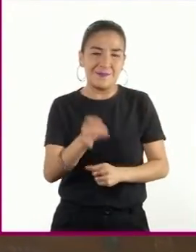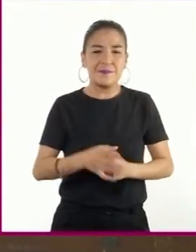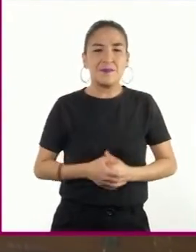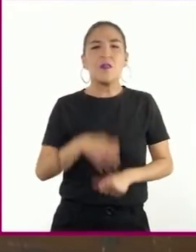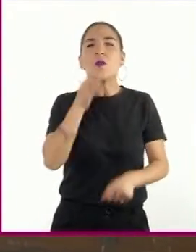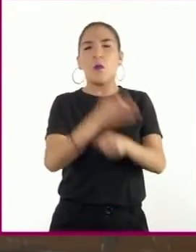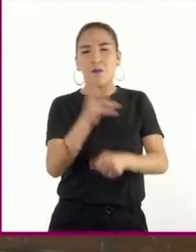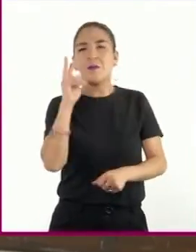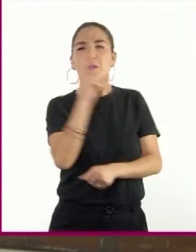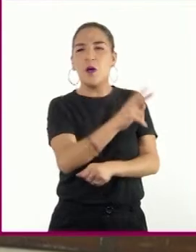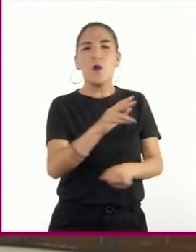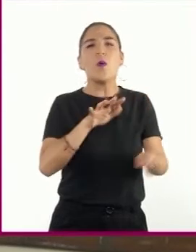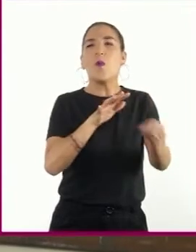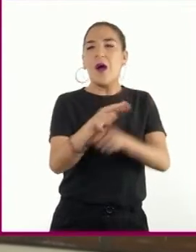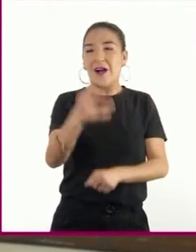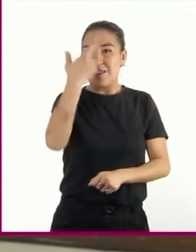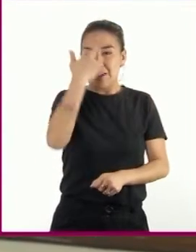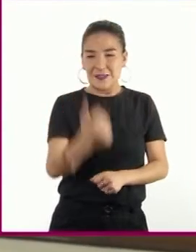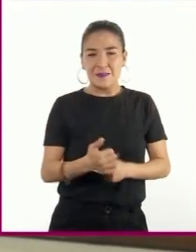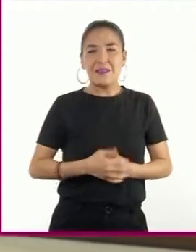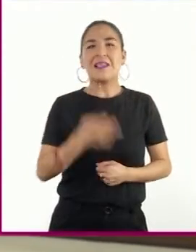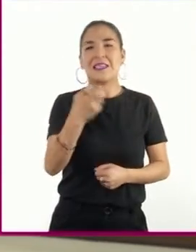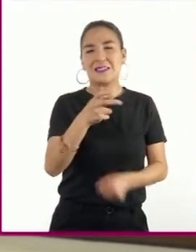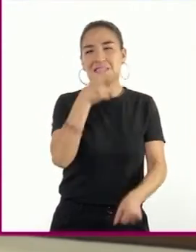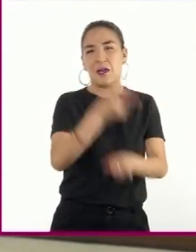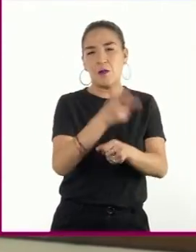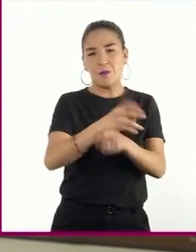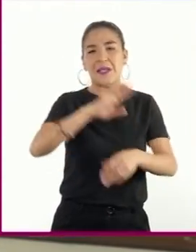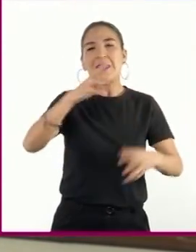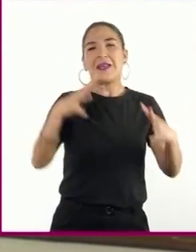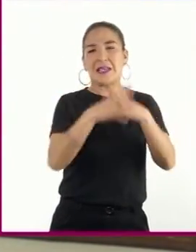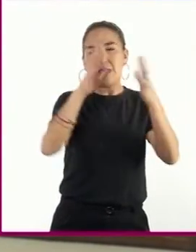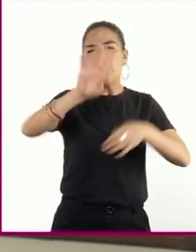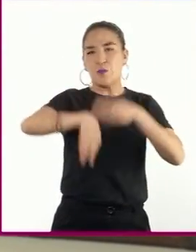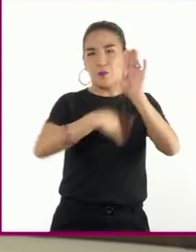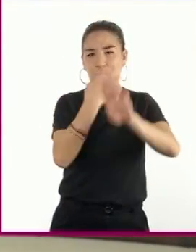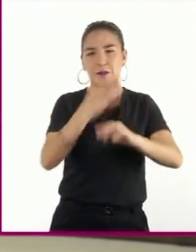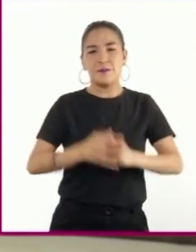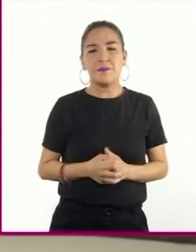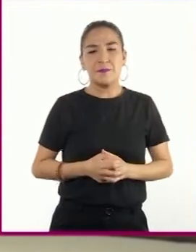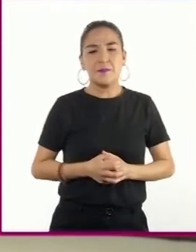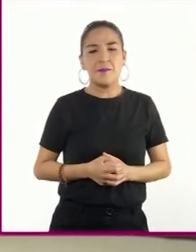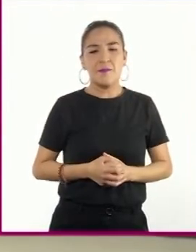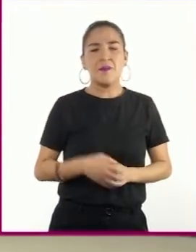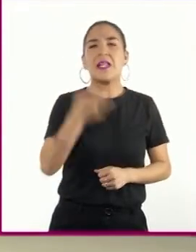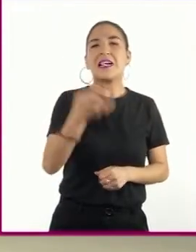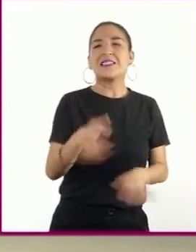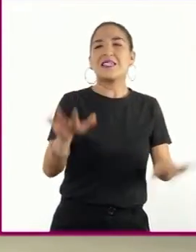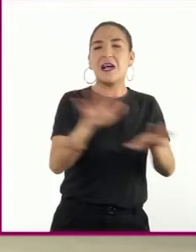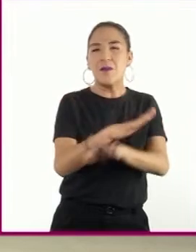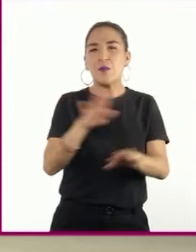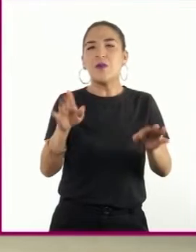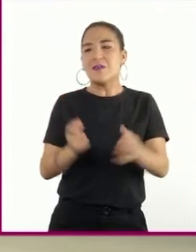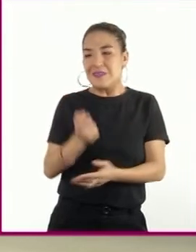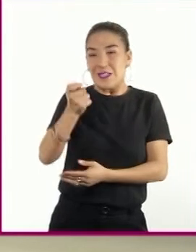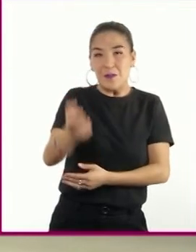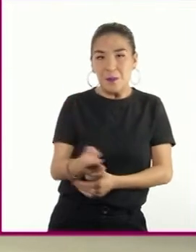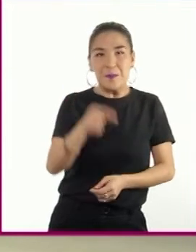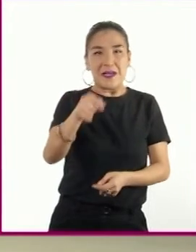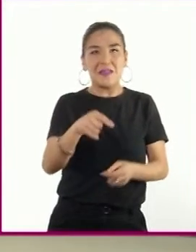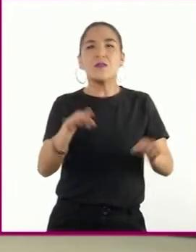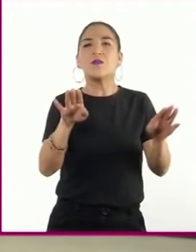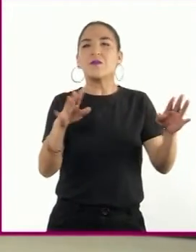mencionaremos las consecuencias de la Segunda Guerra Mundial. En los cambios económicos que ocasionó la guerra